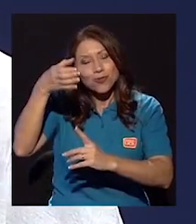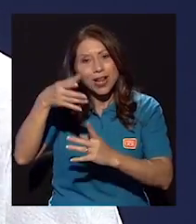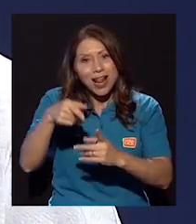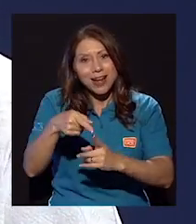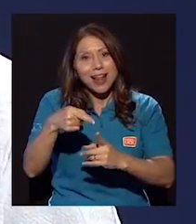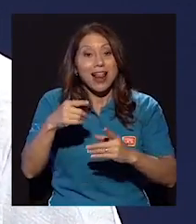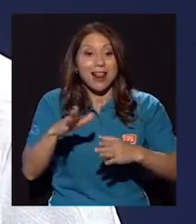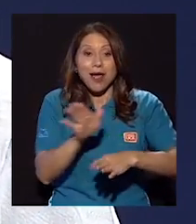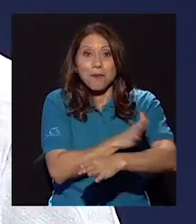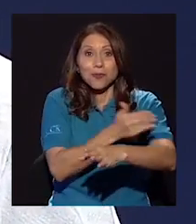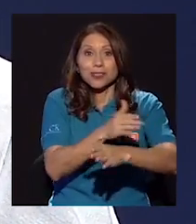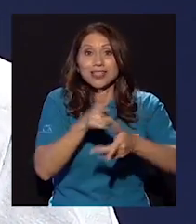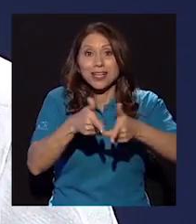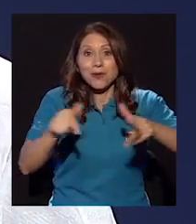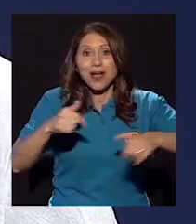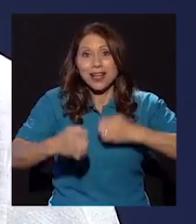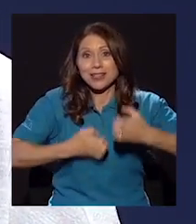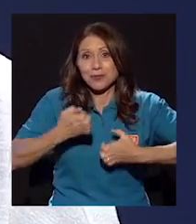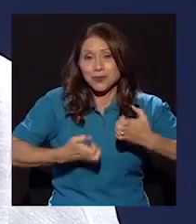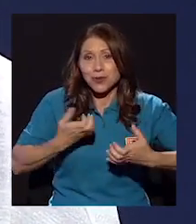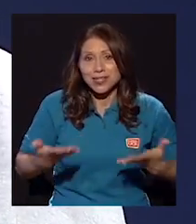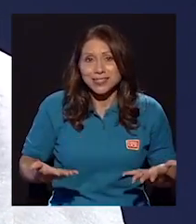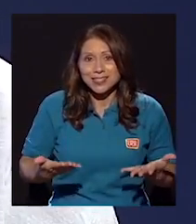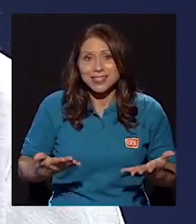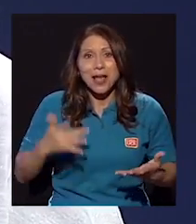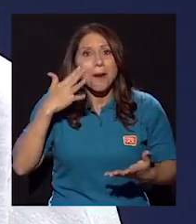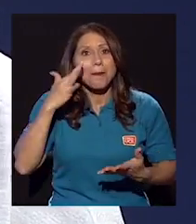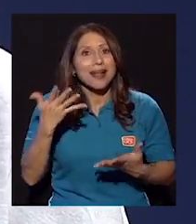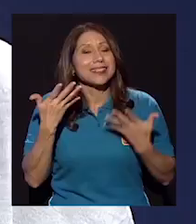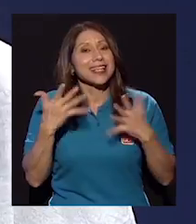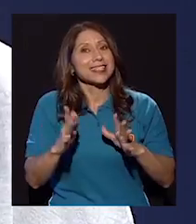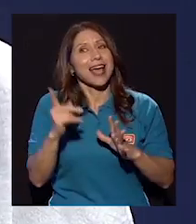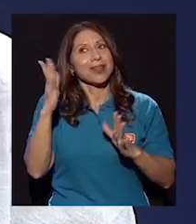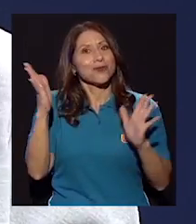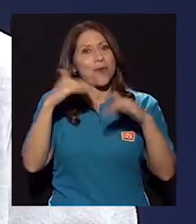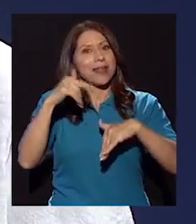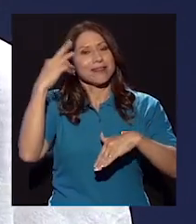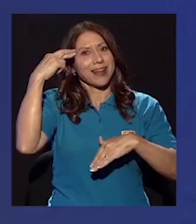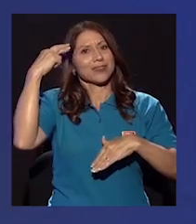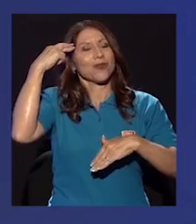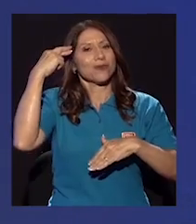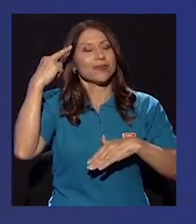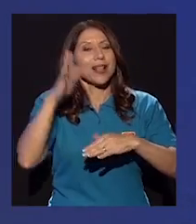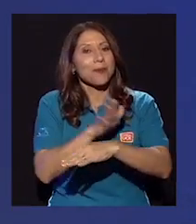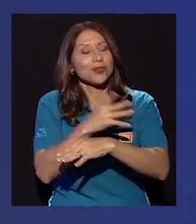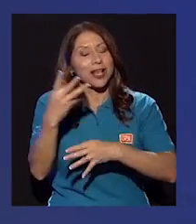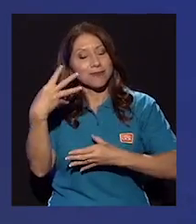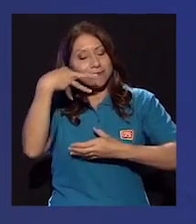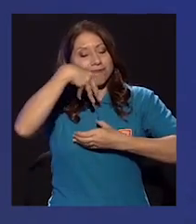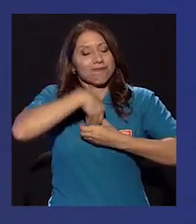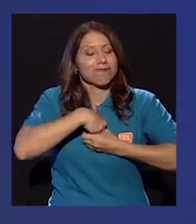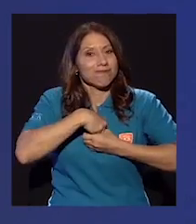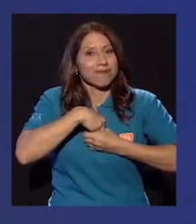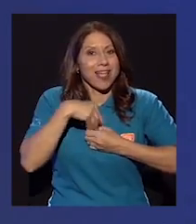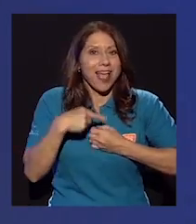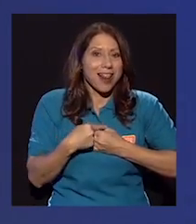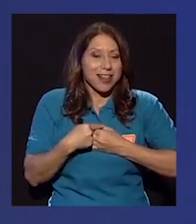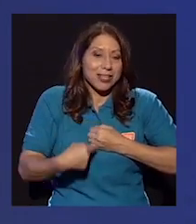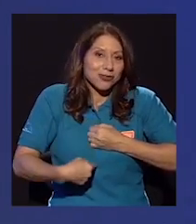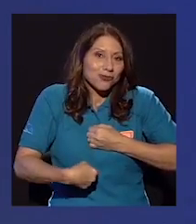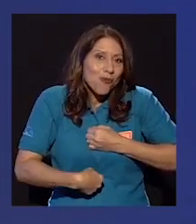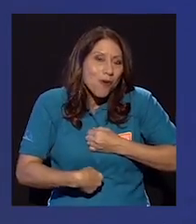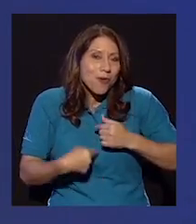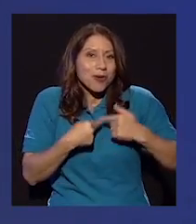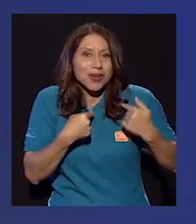apela directamente, ya casi parece que traspasa la razón y apela directamente a nuestro interior, al corazón o al estómago, según la fase